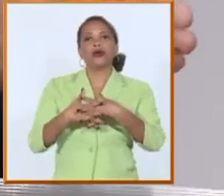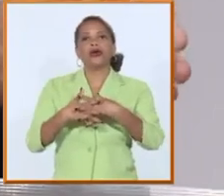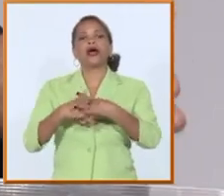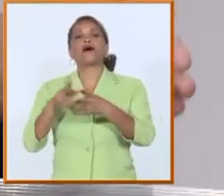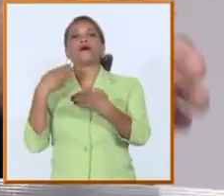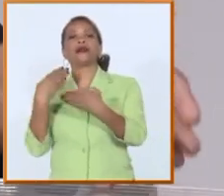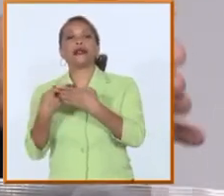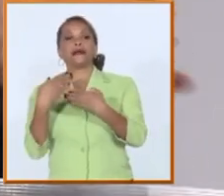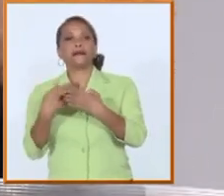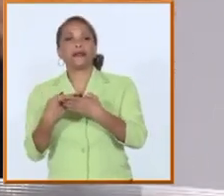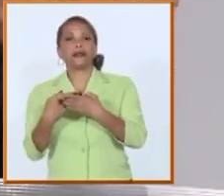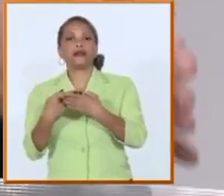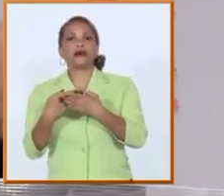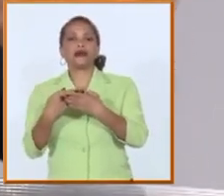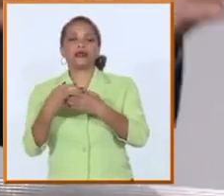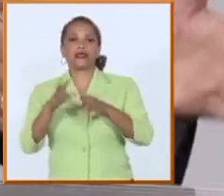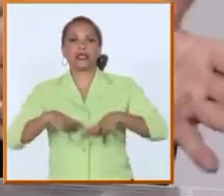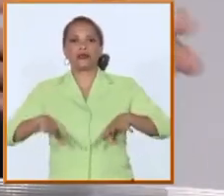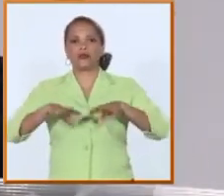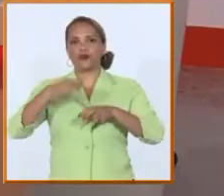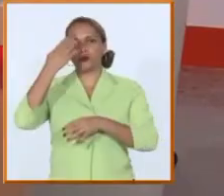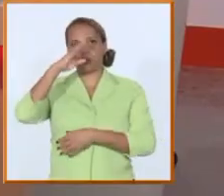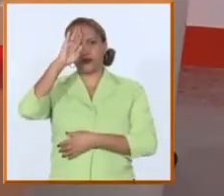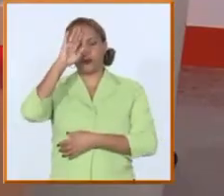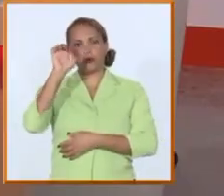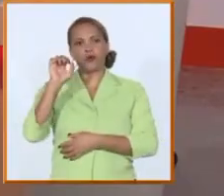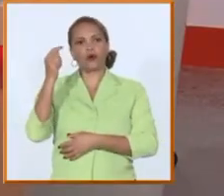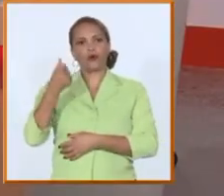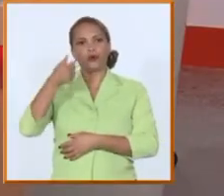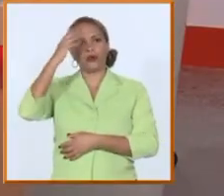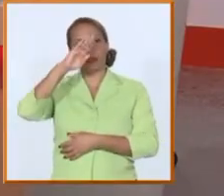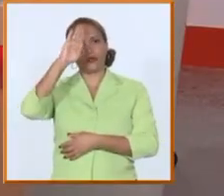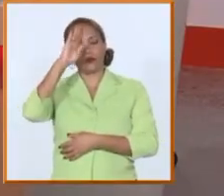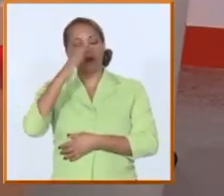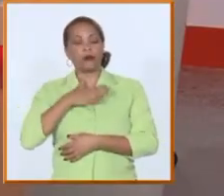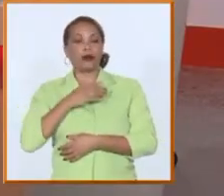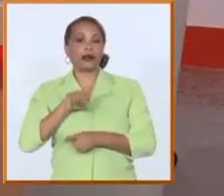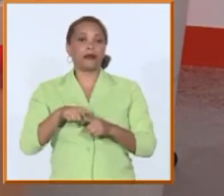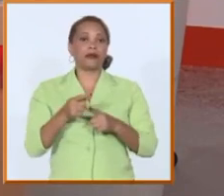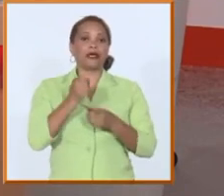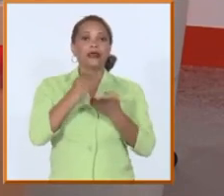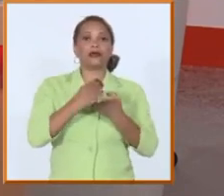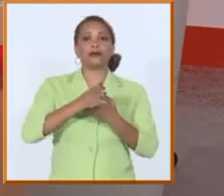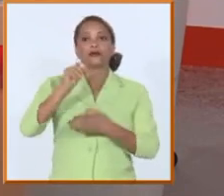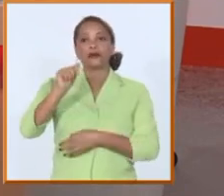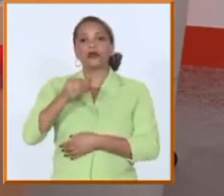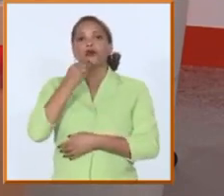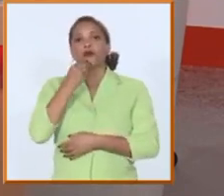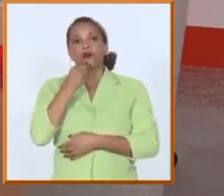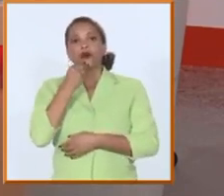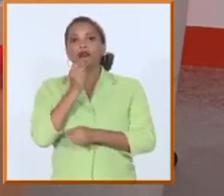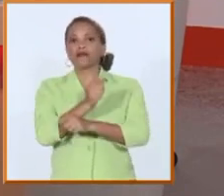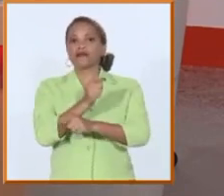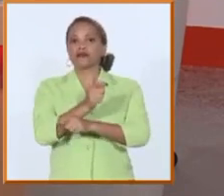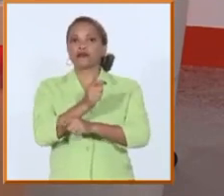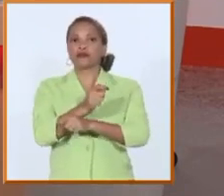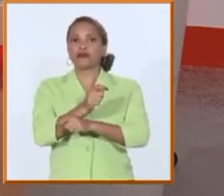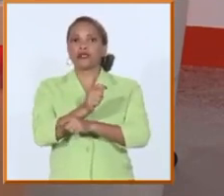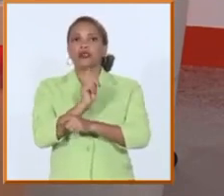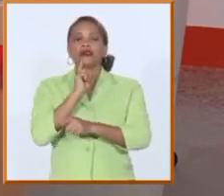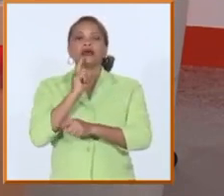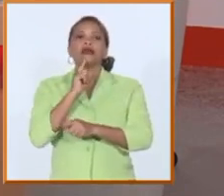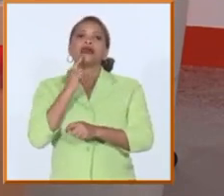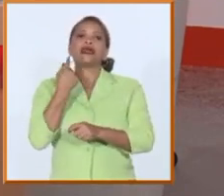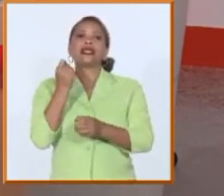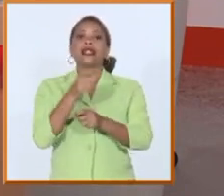de la sociedad cubana de la sociedad de la economía cubana para que realmente el estudiante pueda formarse sobre la problemática real